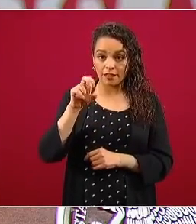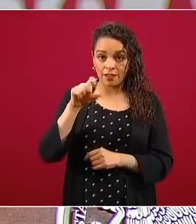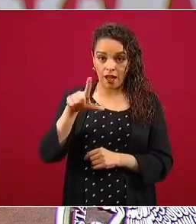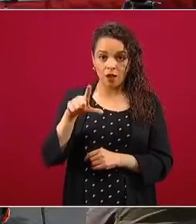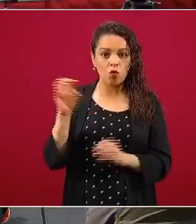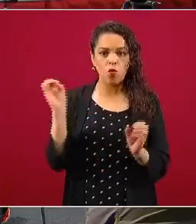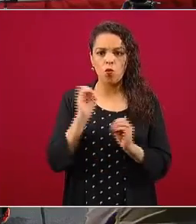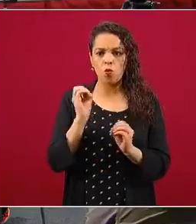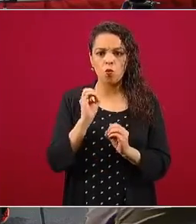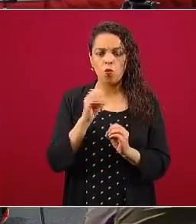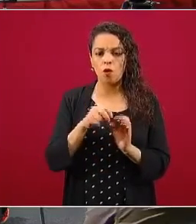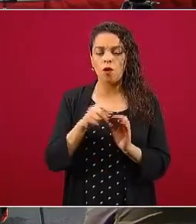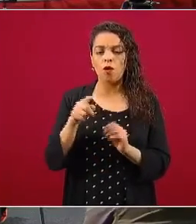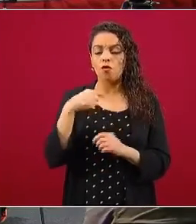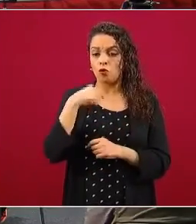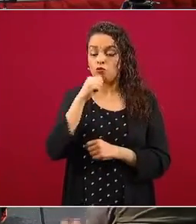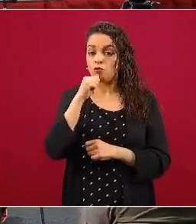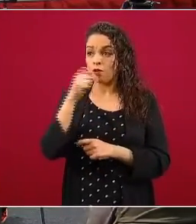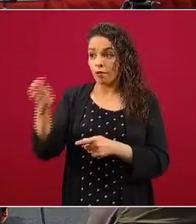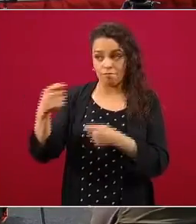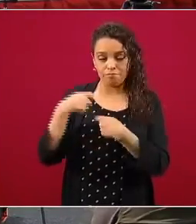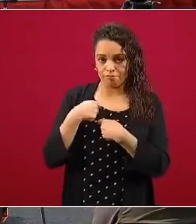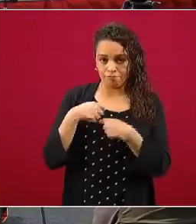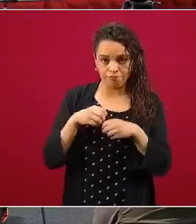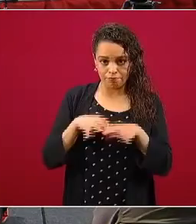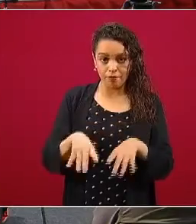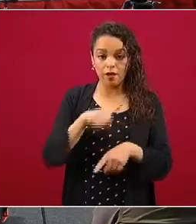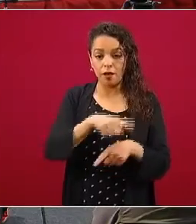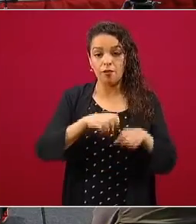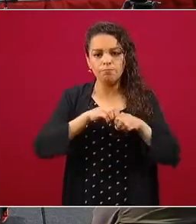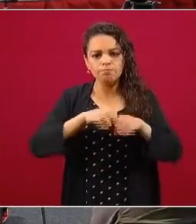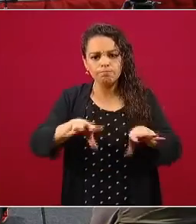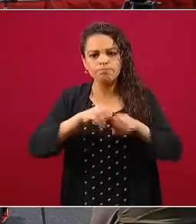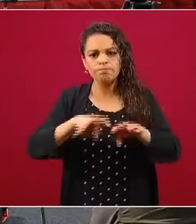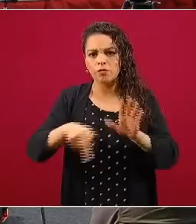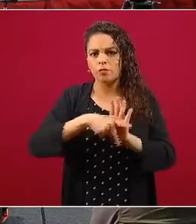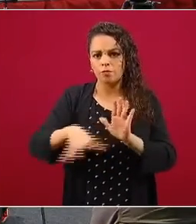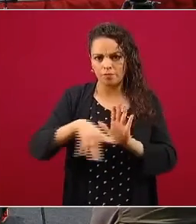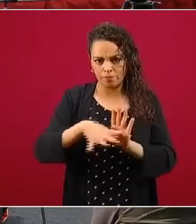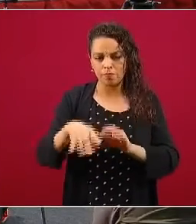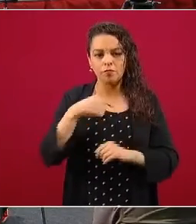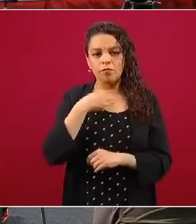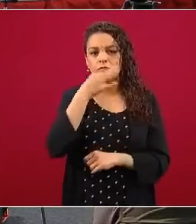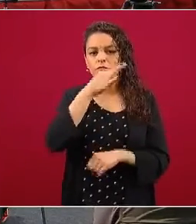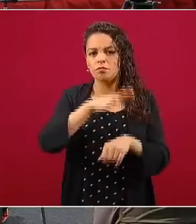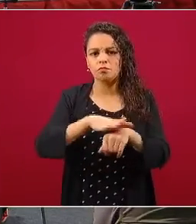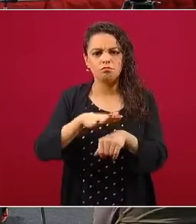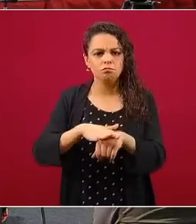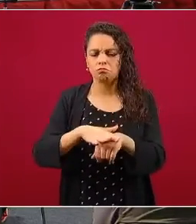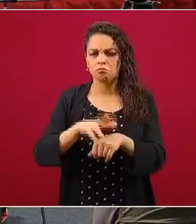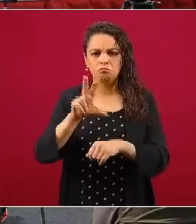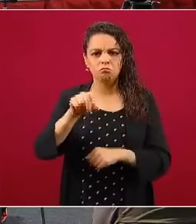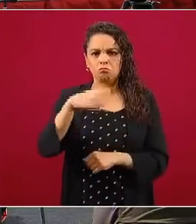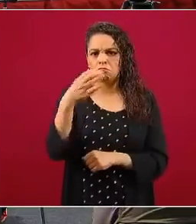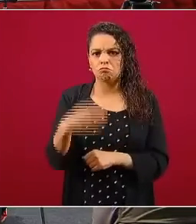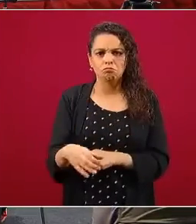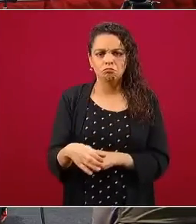no es cierto, porque nadie se